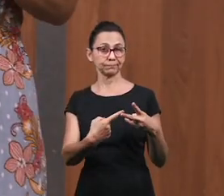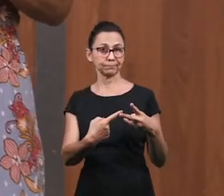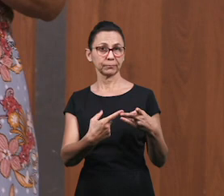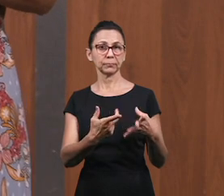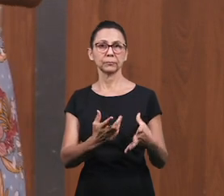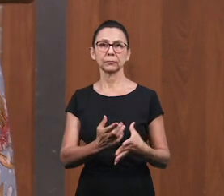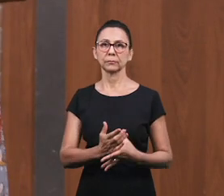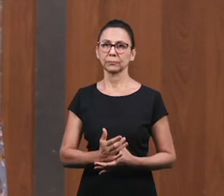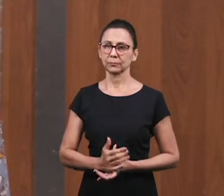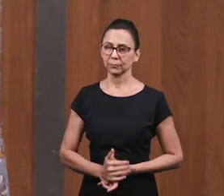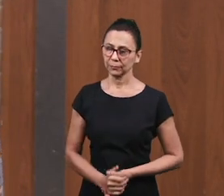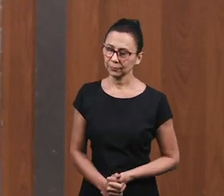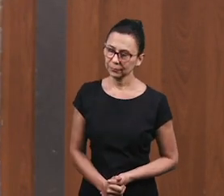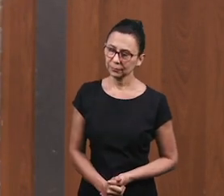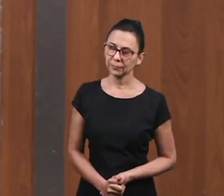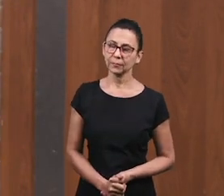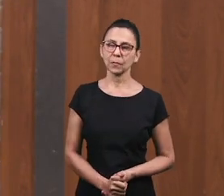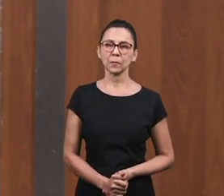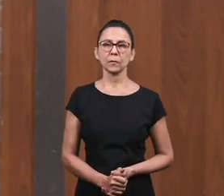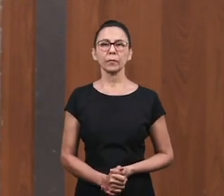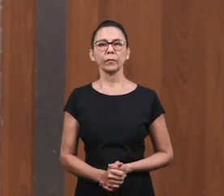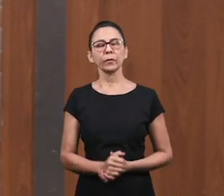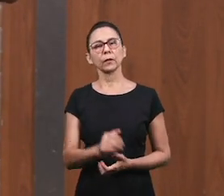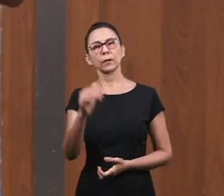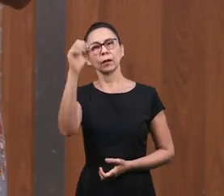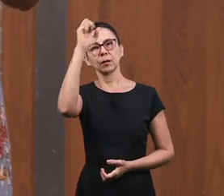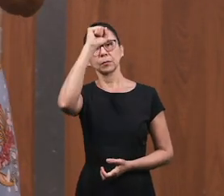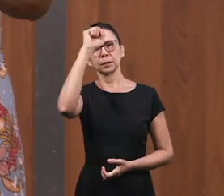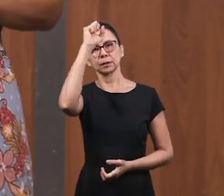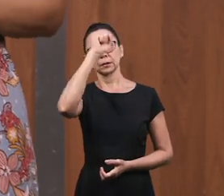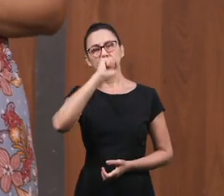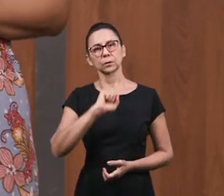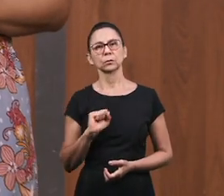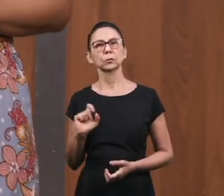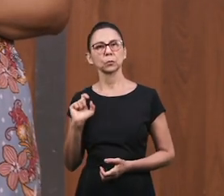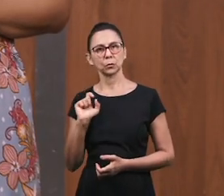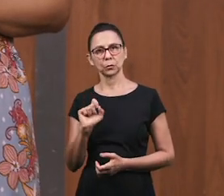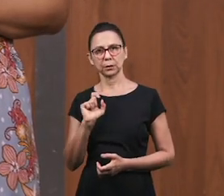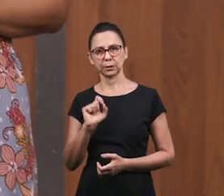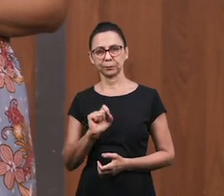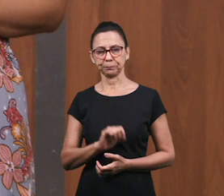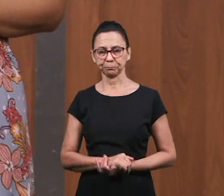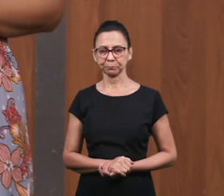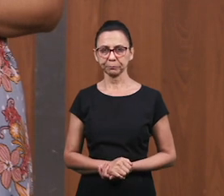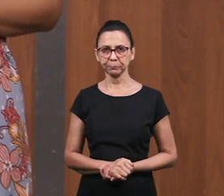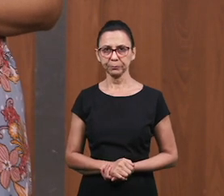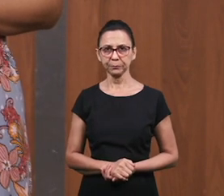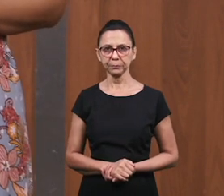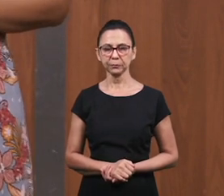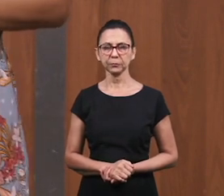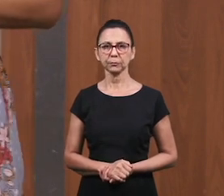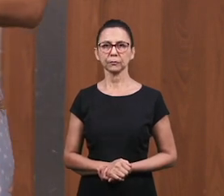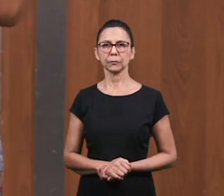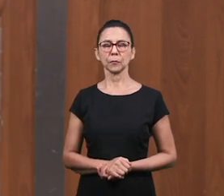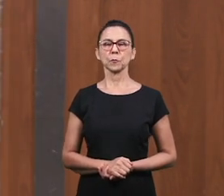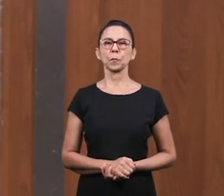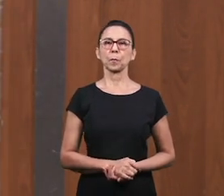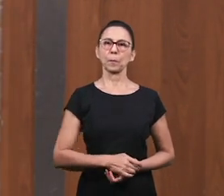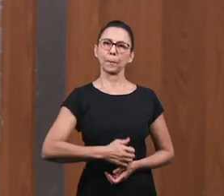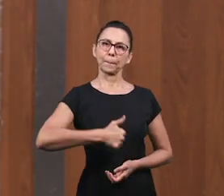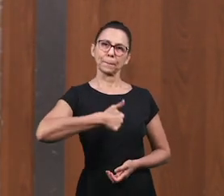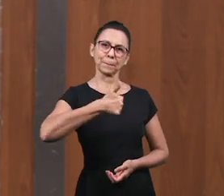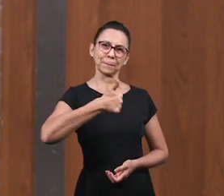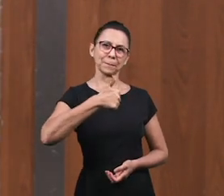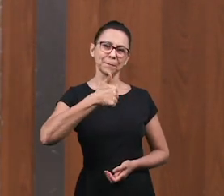Nosotros podemos Así Intermedios Aprender muchas cosas Con esta enseñanza De Jesús La primera